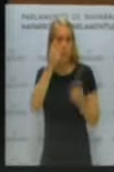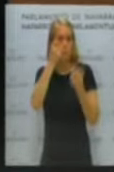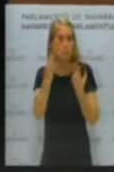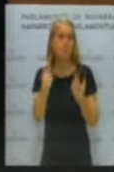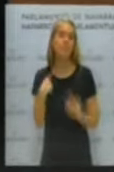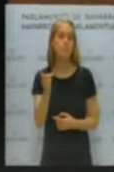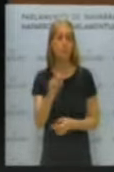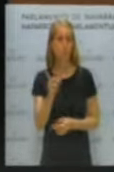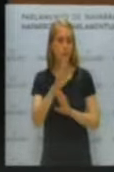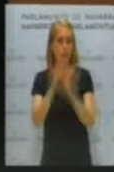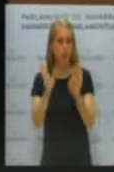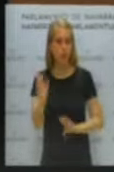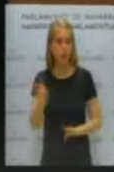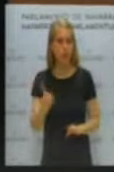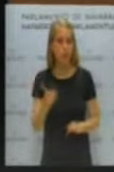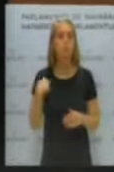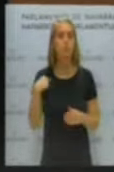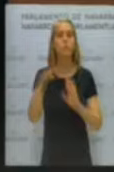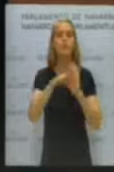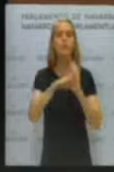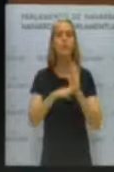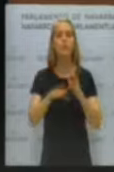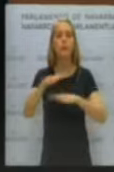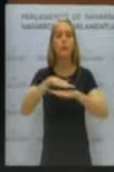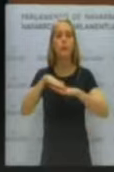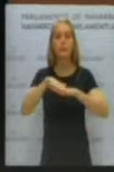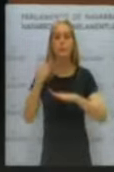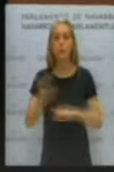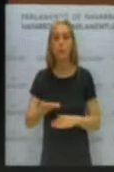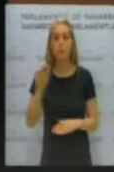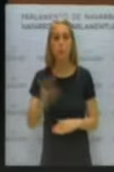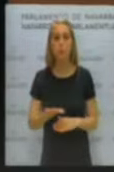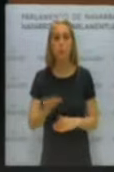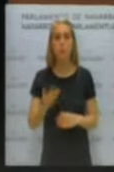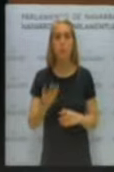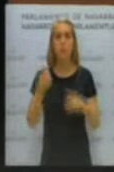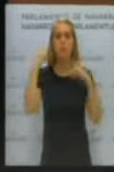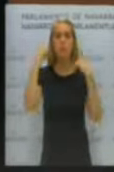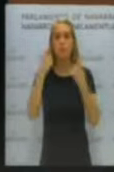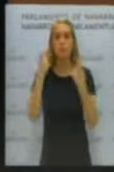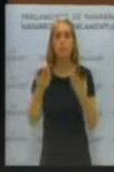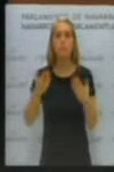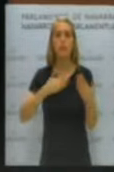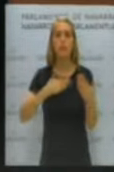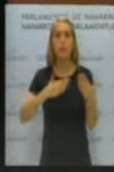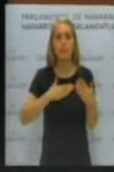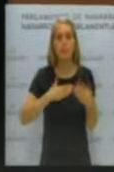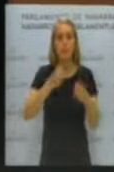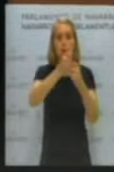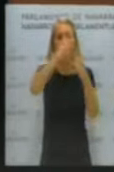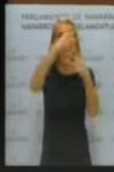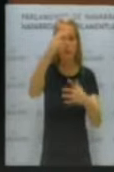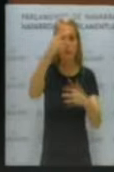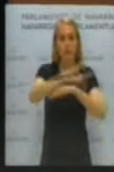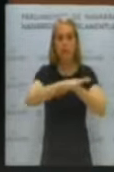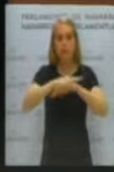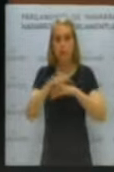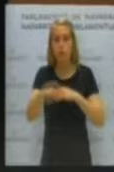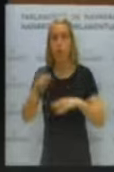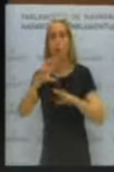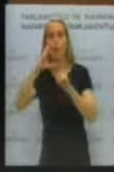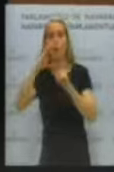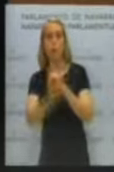Que es también una medida elemental para evitar la destrucción del patrimonio arquitectónico y cultural. ¿Cuál es?